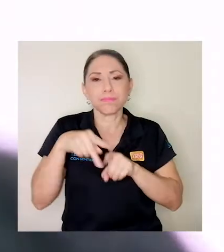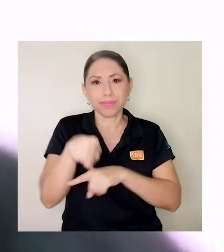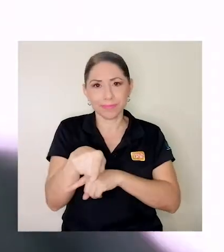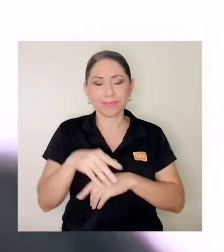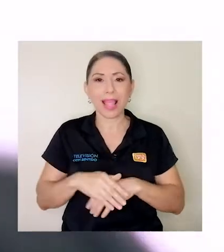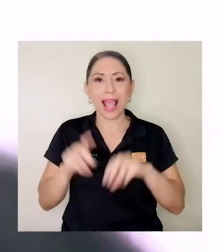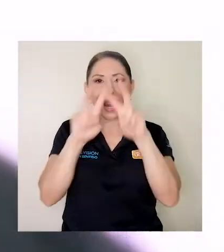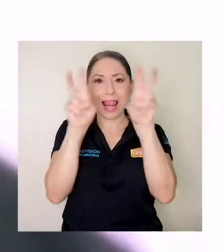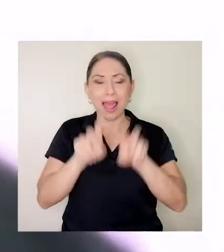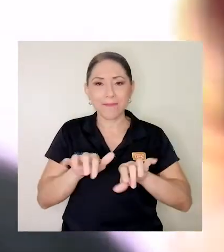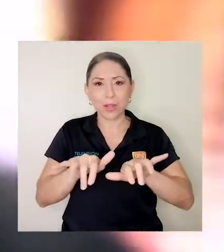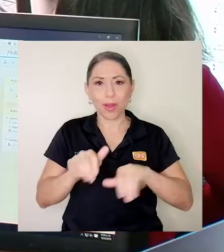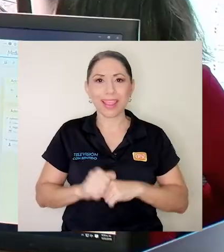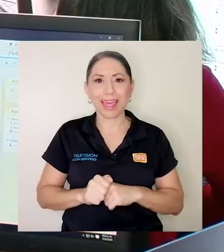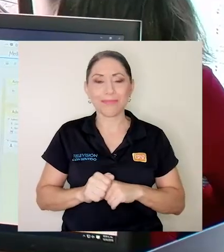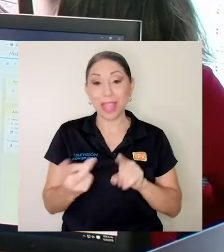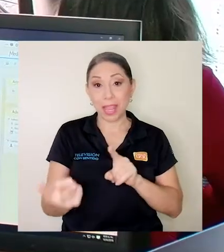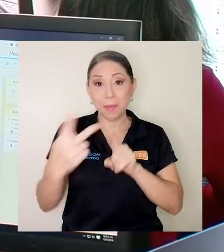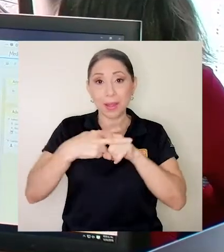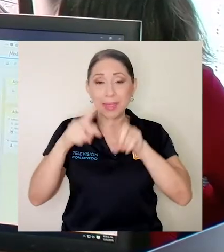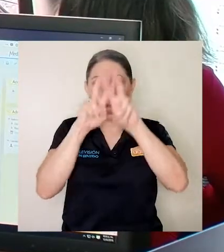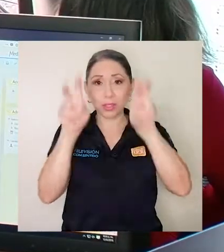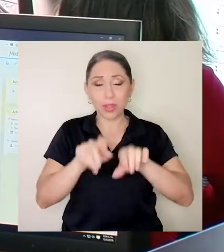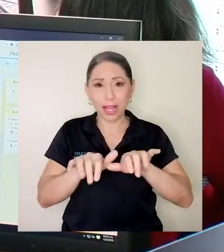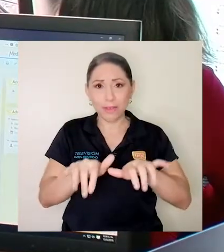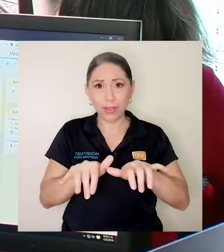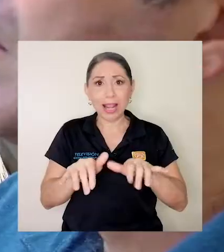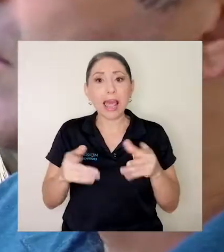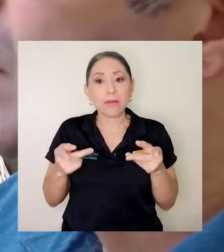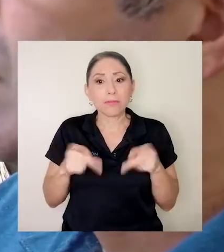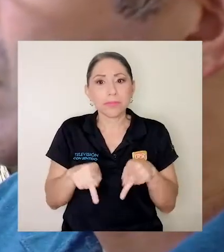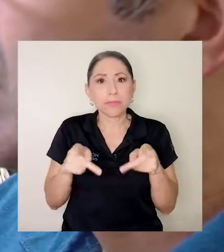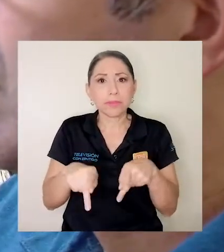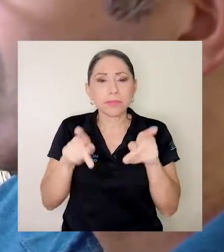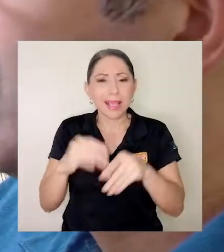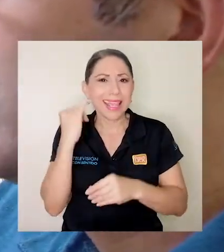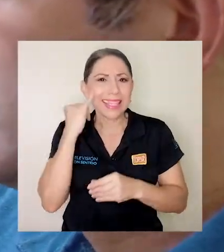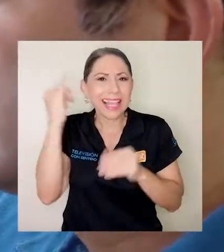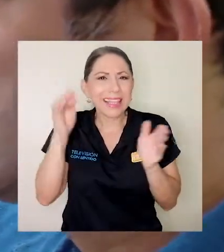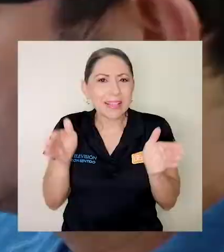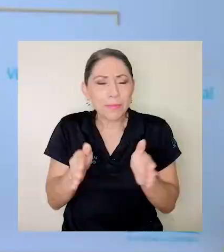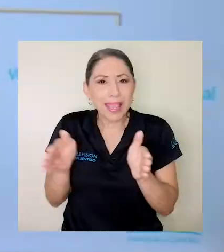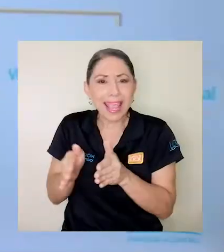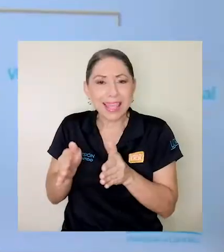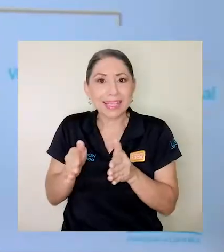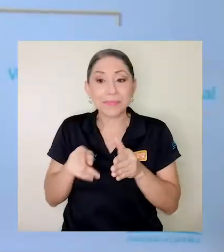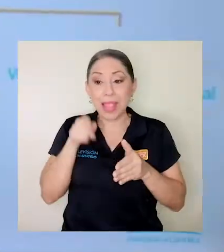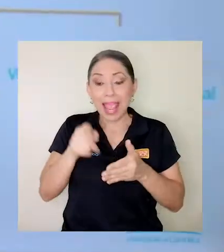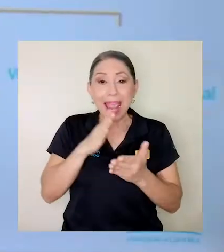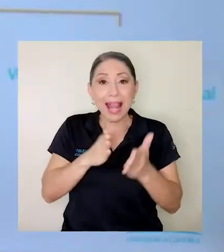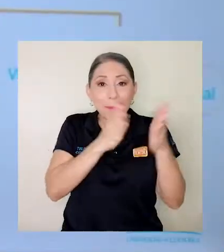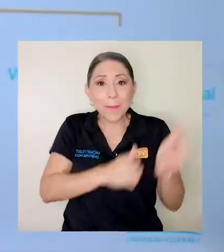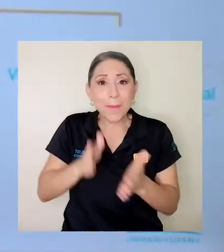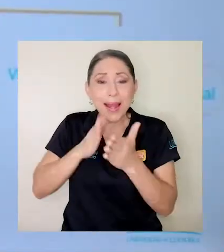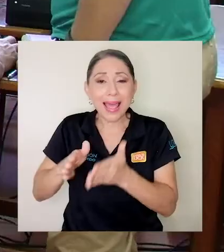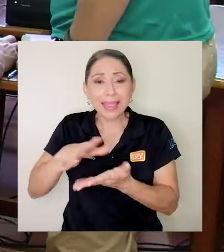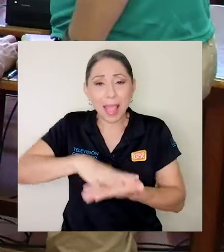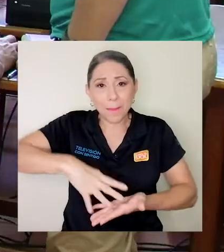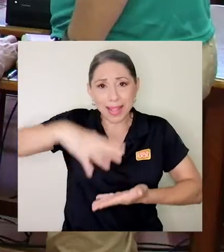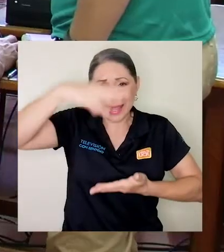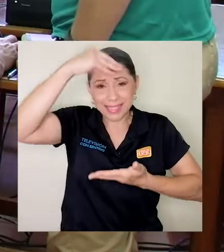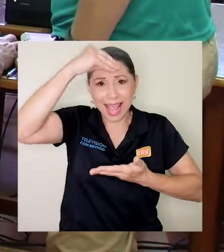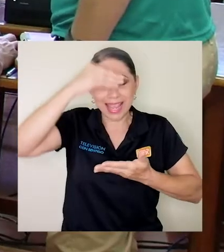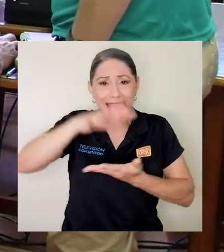La implementación de la virtualidad estaba dando en iniciativas pequeñas el plan de adopción de aprendizaje híbrido o de blended